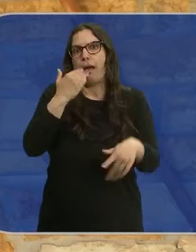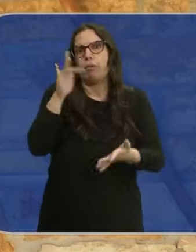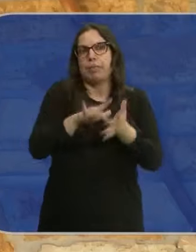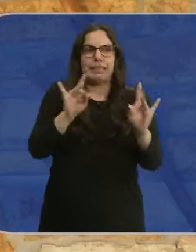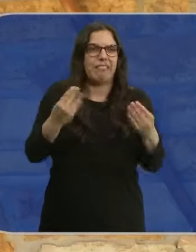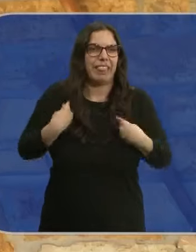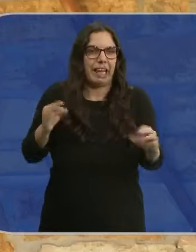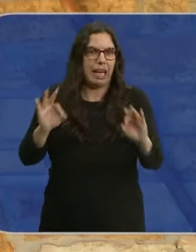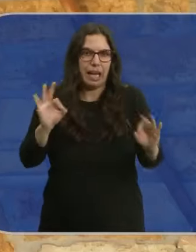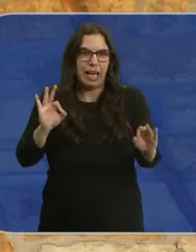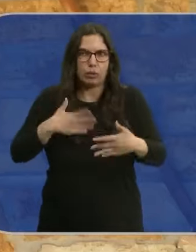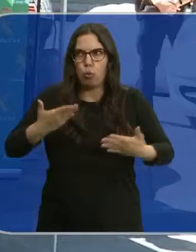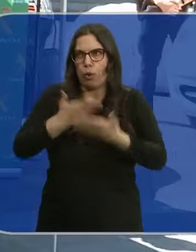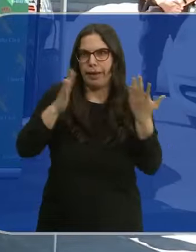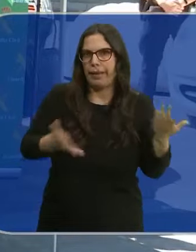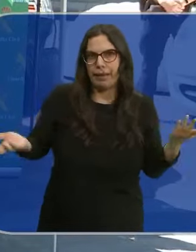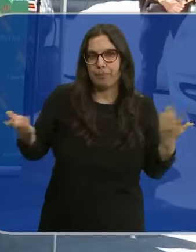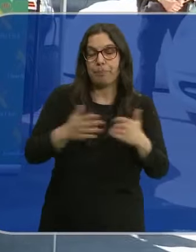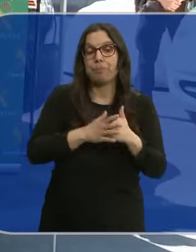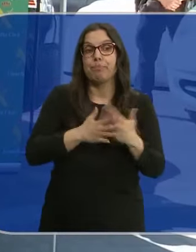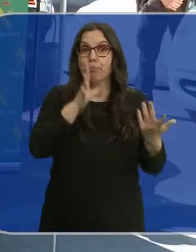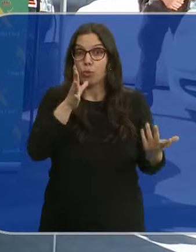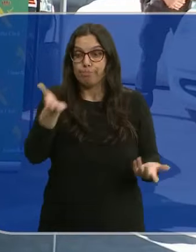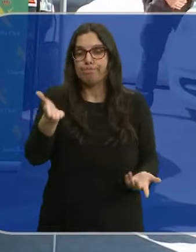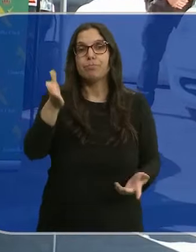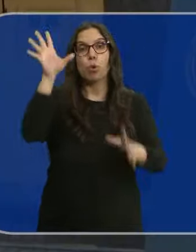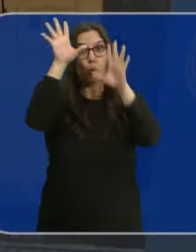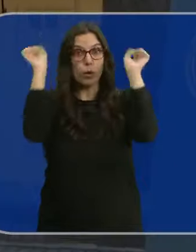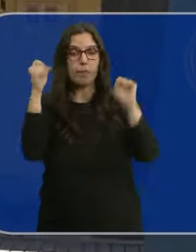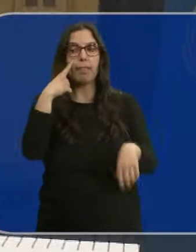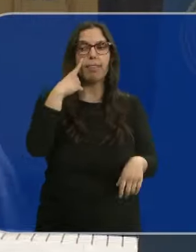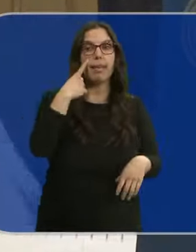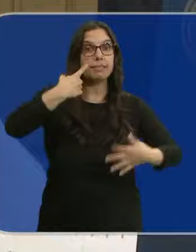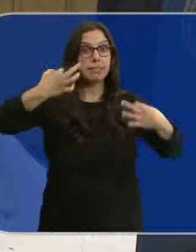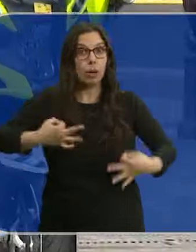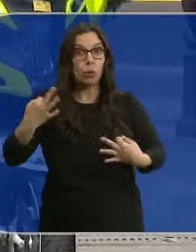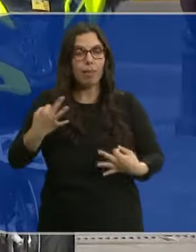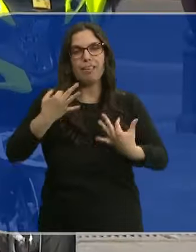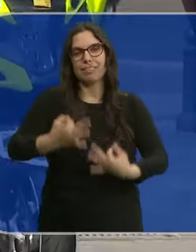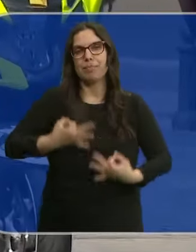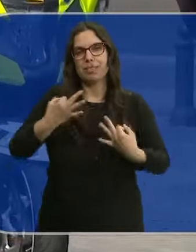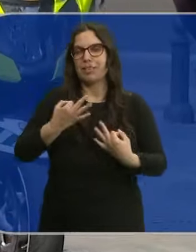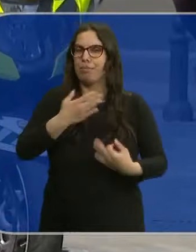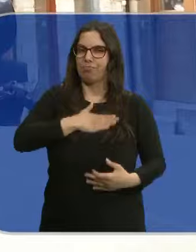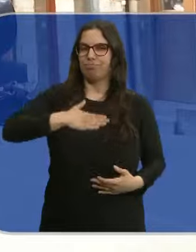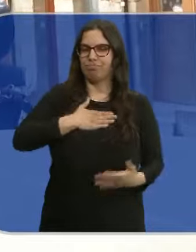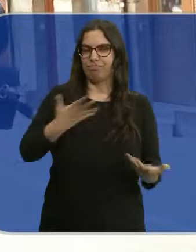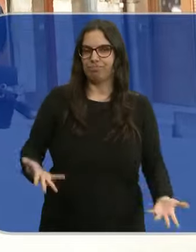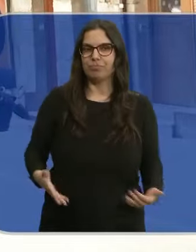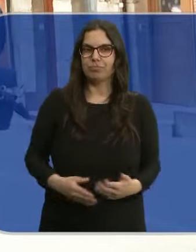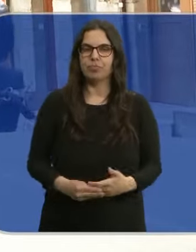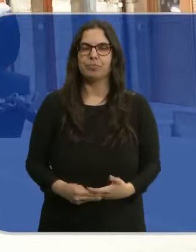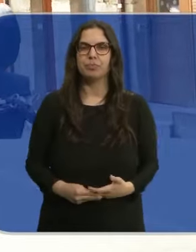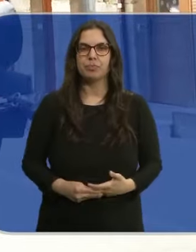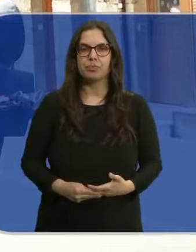pasa en la vida y te puede pasar en cualquier lugar. Por eso, la presencia de la Guardia Civil velando por su seguridad siempre es bienvenida. Sí,